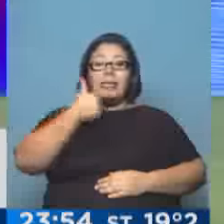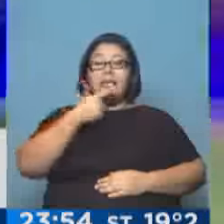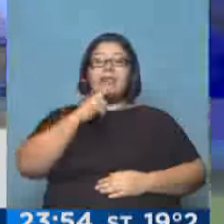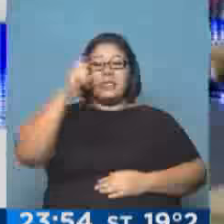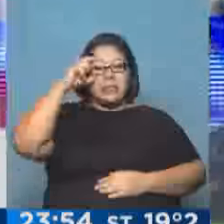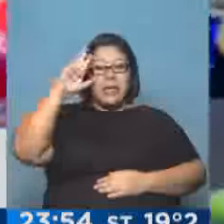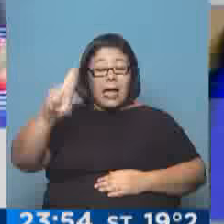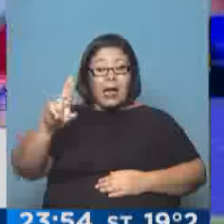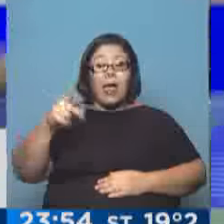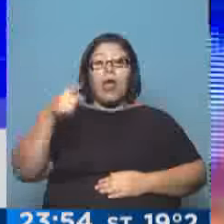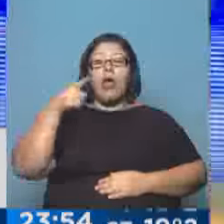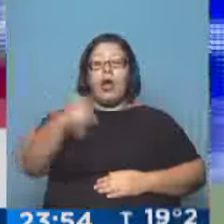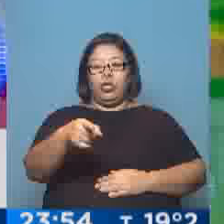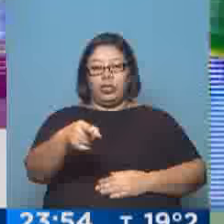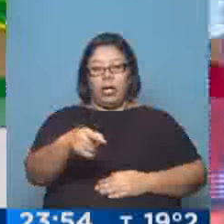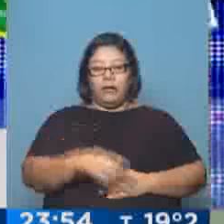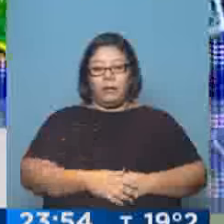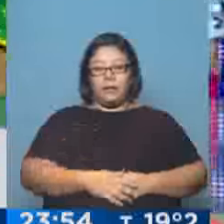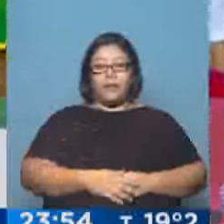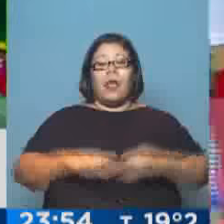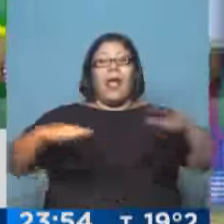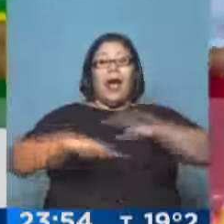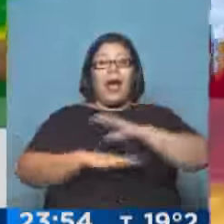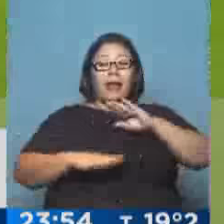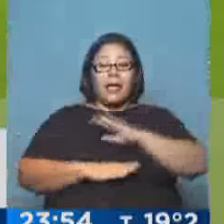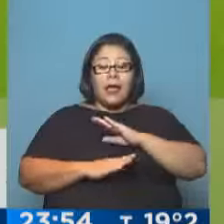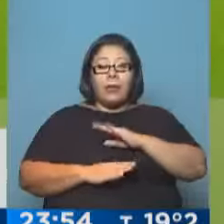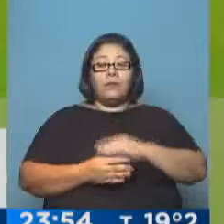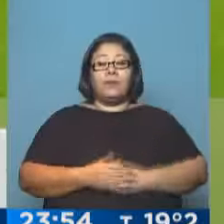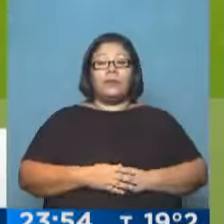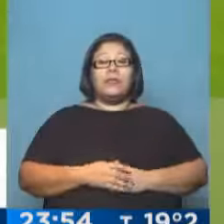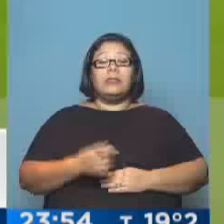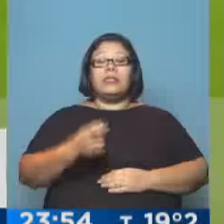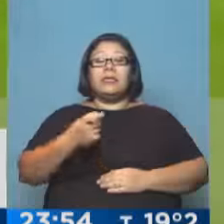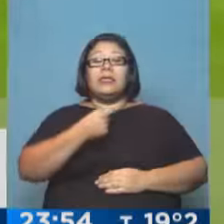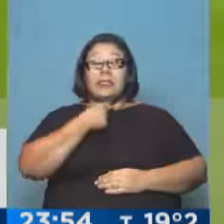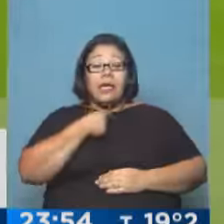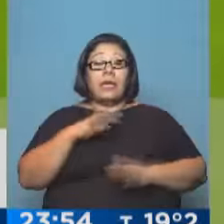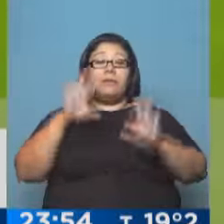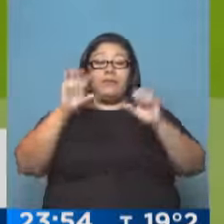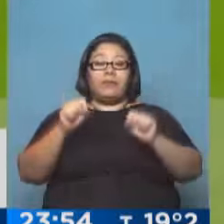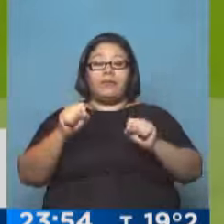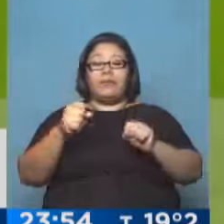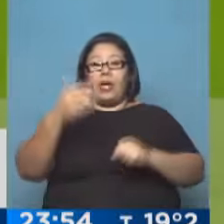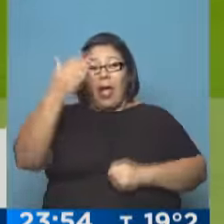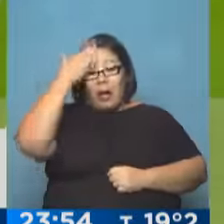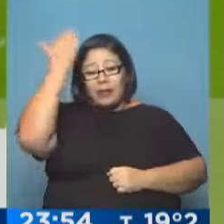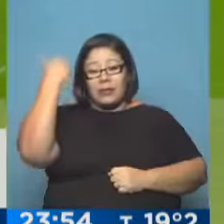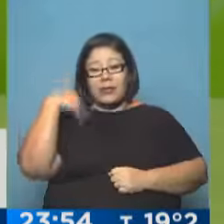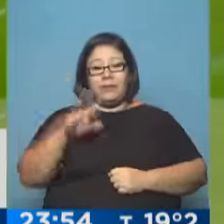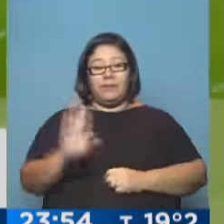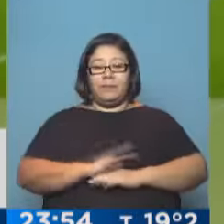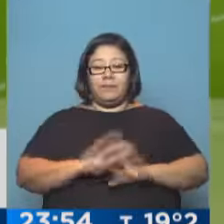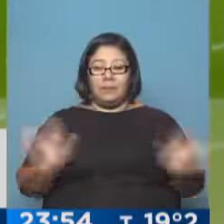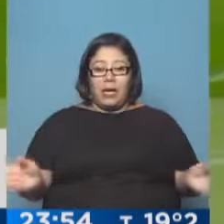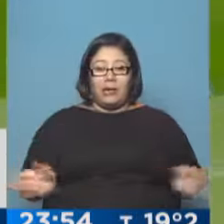Fíjense, el arquero le pica la pelota, no puede hacer nada. Y al chico le pega en el pecho y se mete adentro. Fue gol en contra, pero ya Defensa y Justicia bajaba